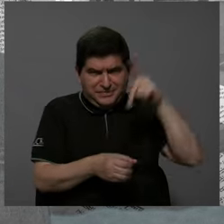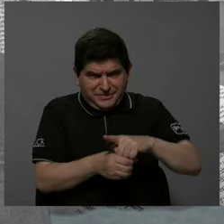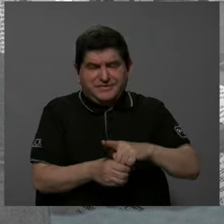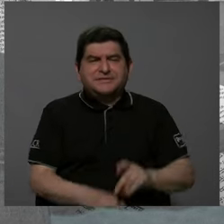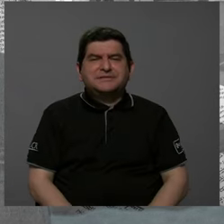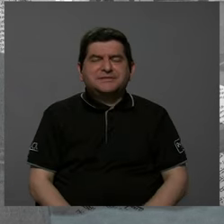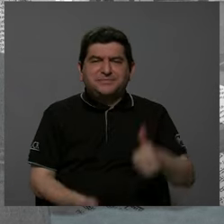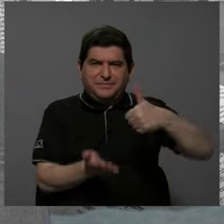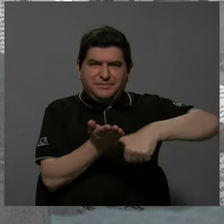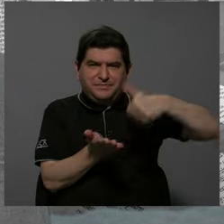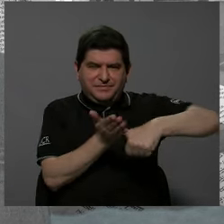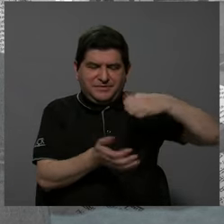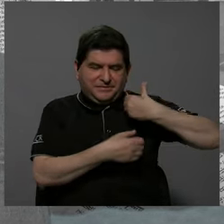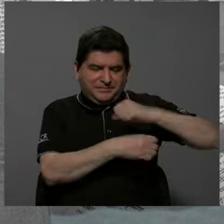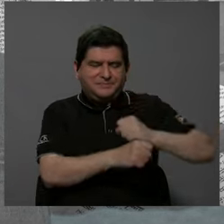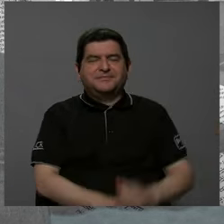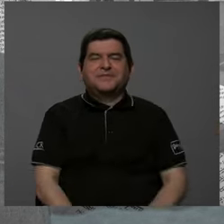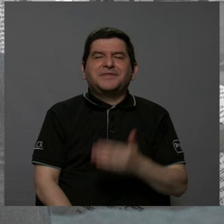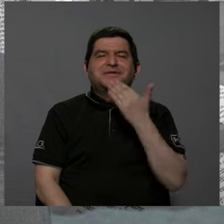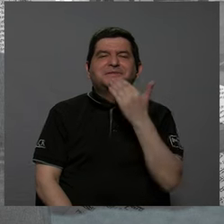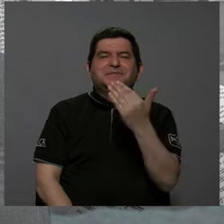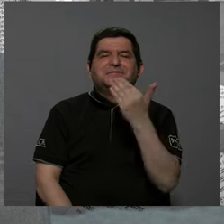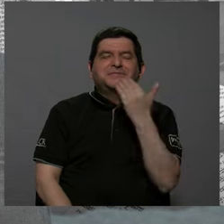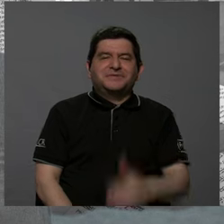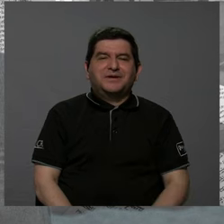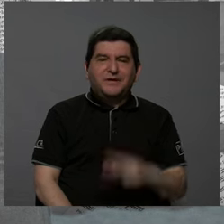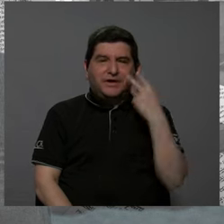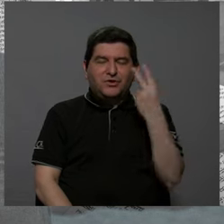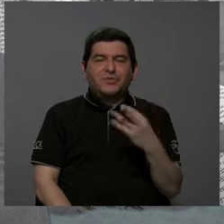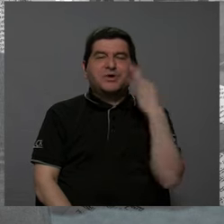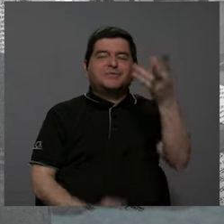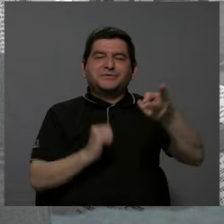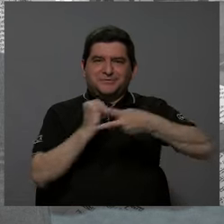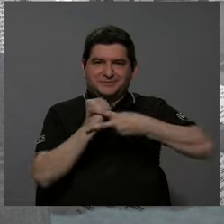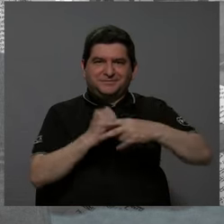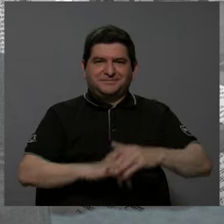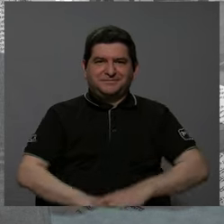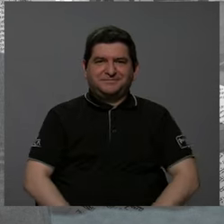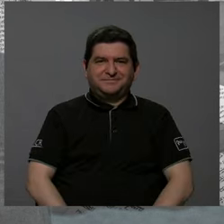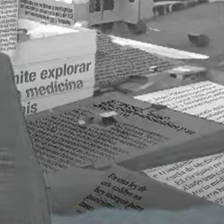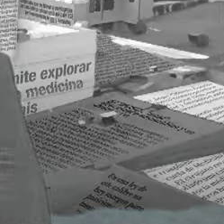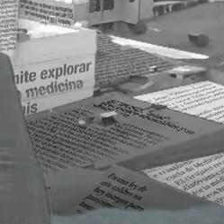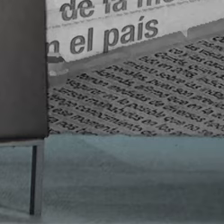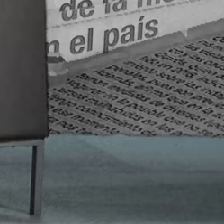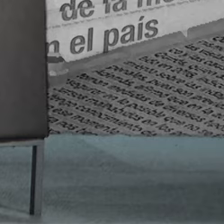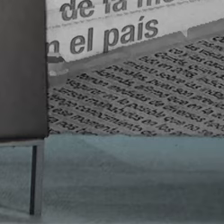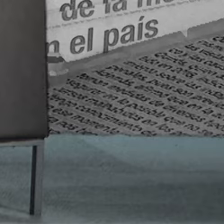participen en las elecciones municipales. Muchísimas gracias, nos vemos la próxima vez.